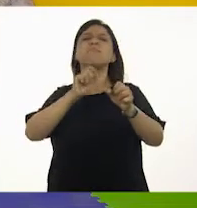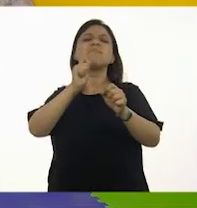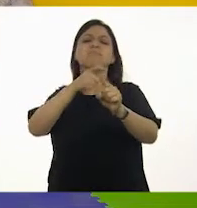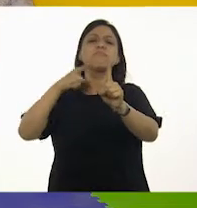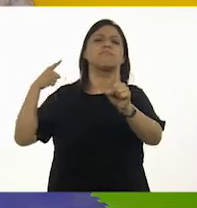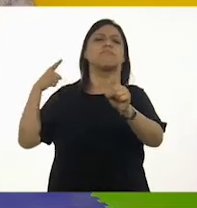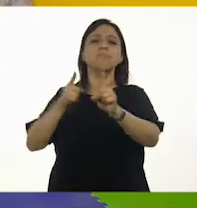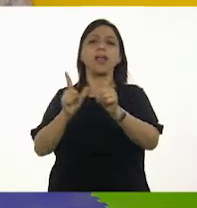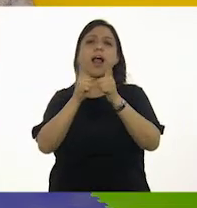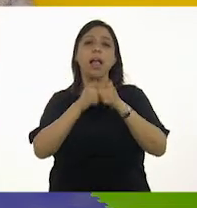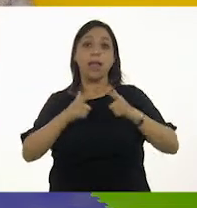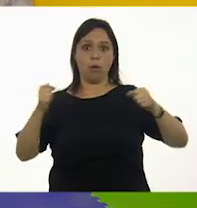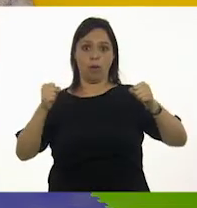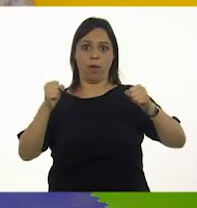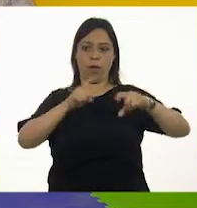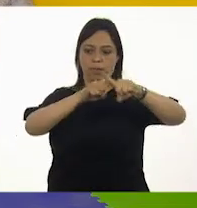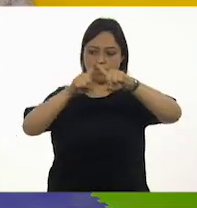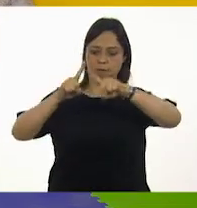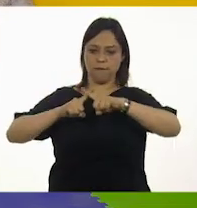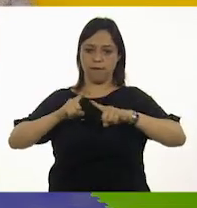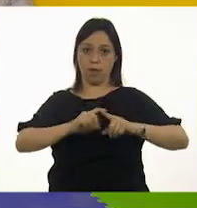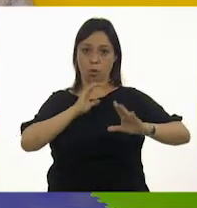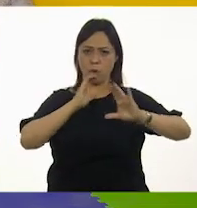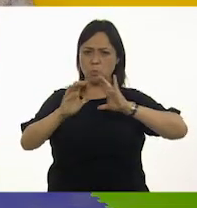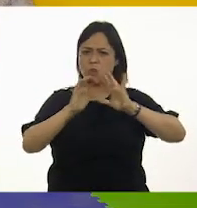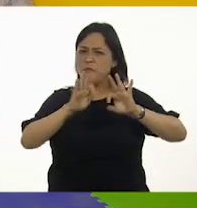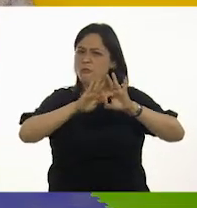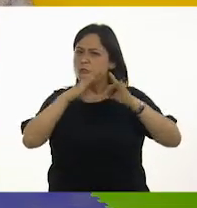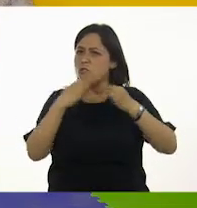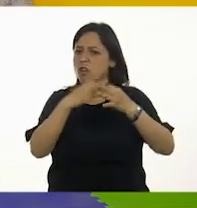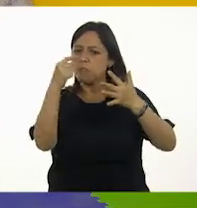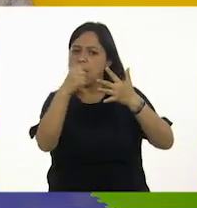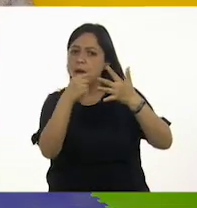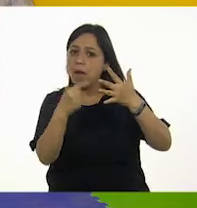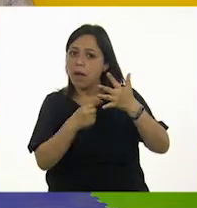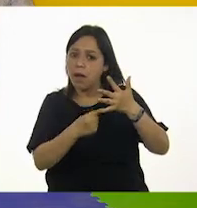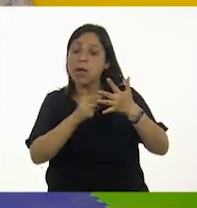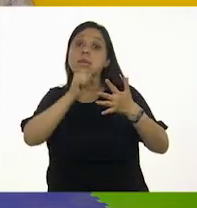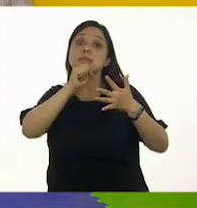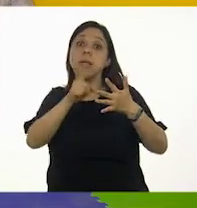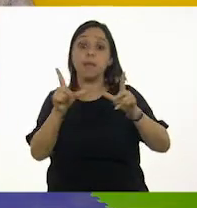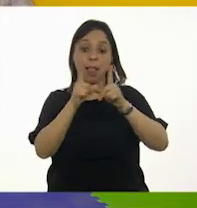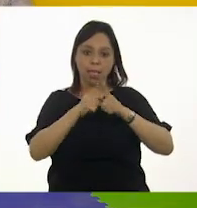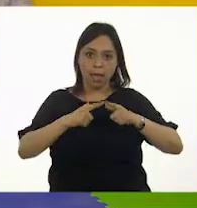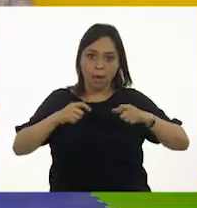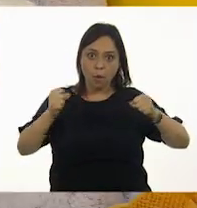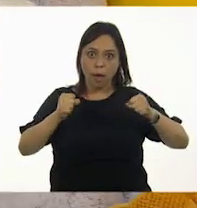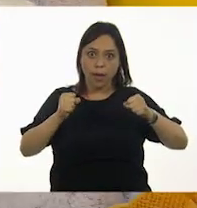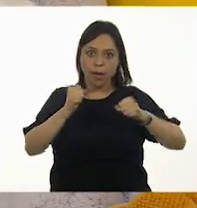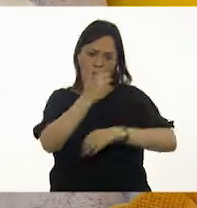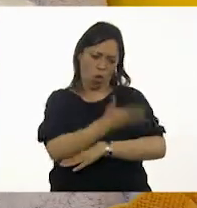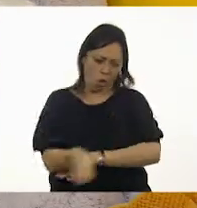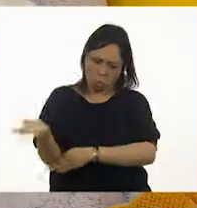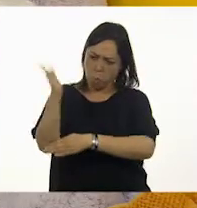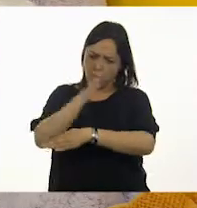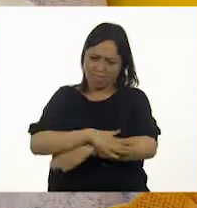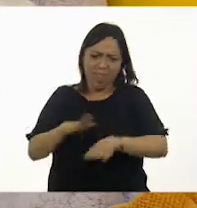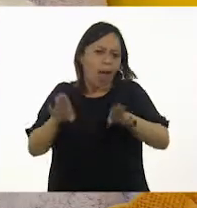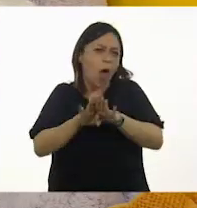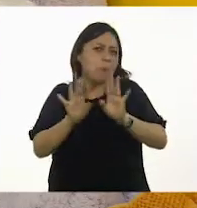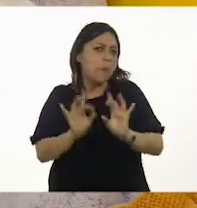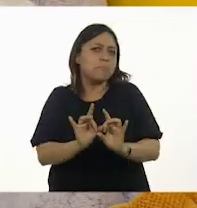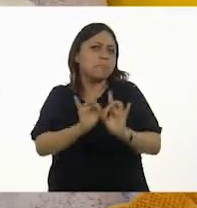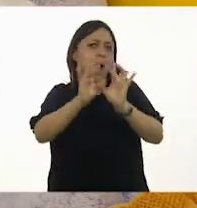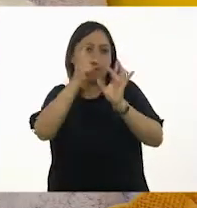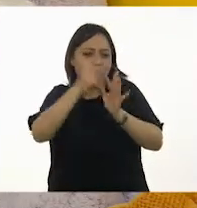del lenguaje, las diferentes formas de comunicación y de cómo crear oportunidades de lenguaje durante el día. Un ejemplo